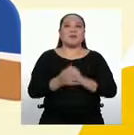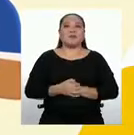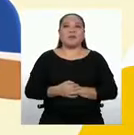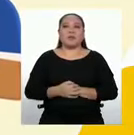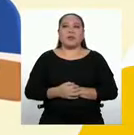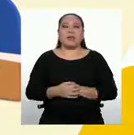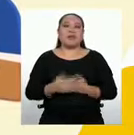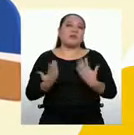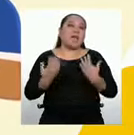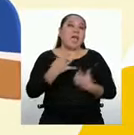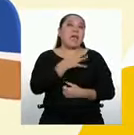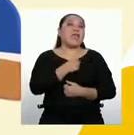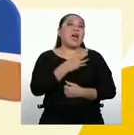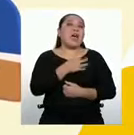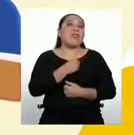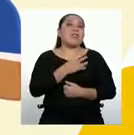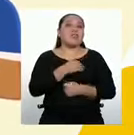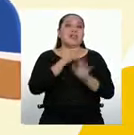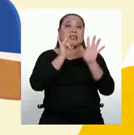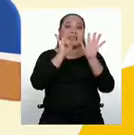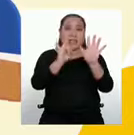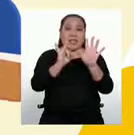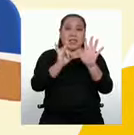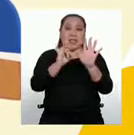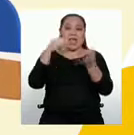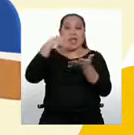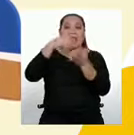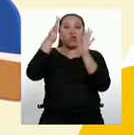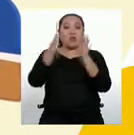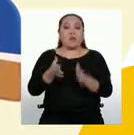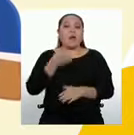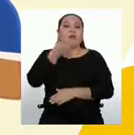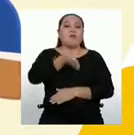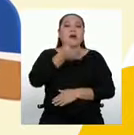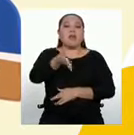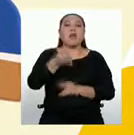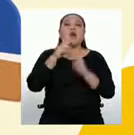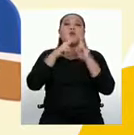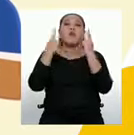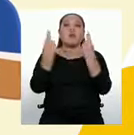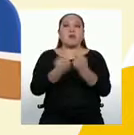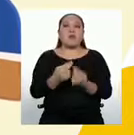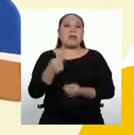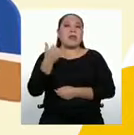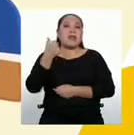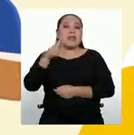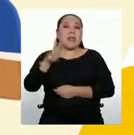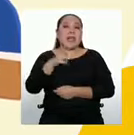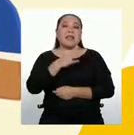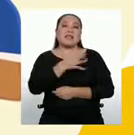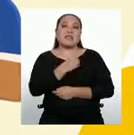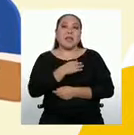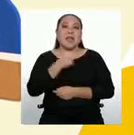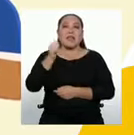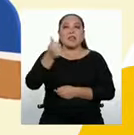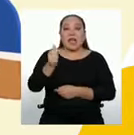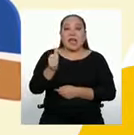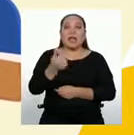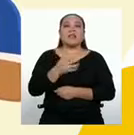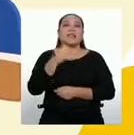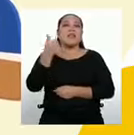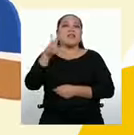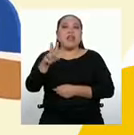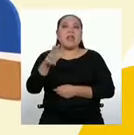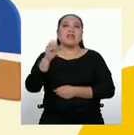Se tienen las edades de 7 estudiantes que asisten a una reunión. 13, 10, 13, 12,